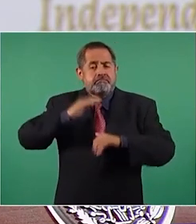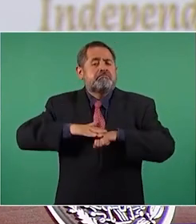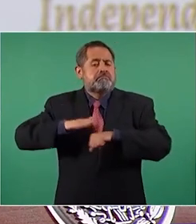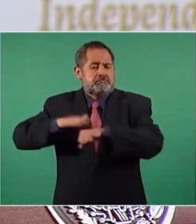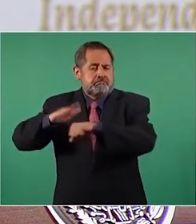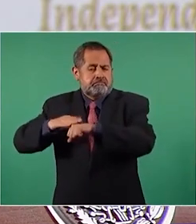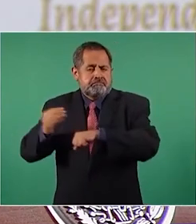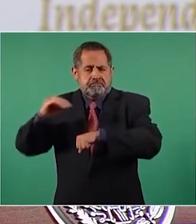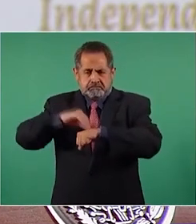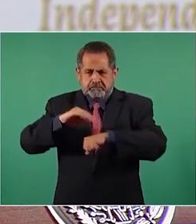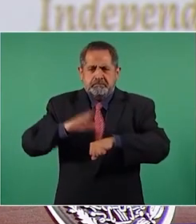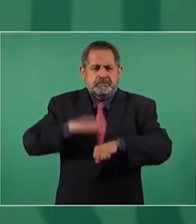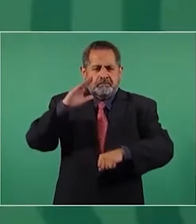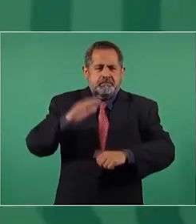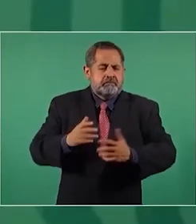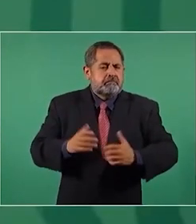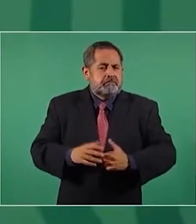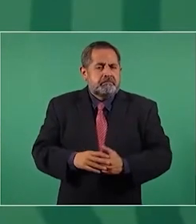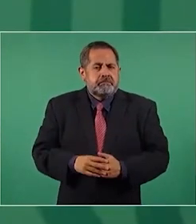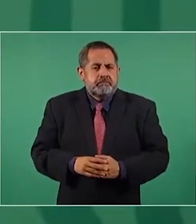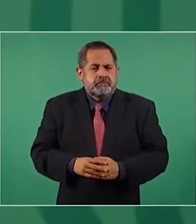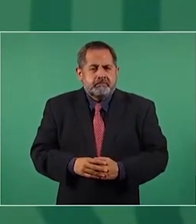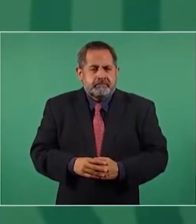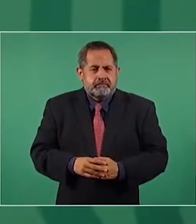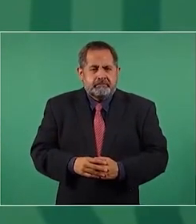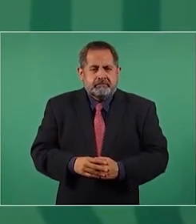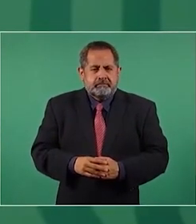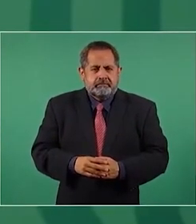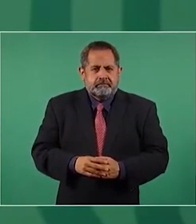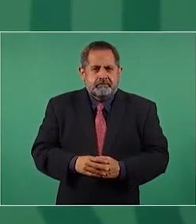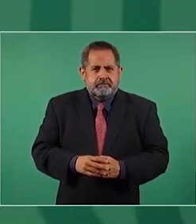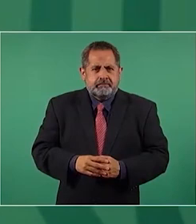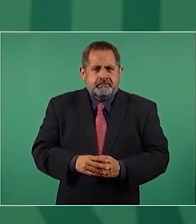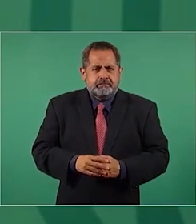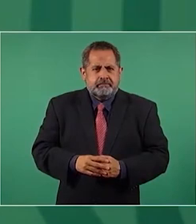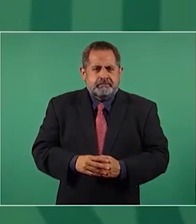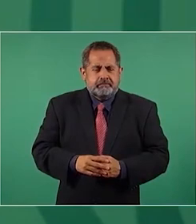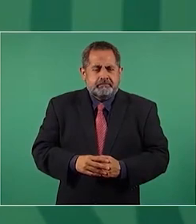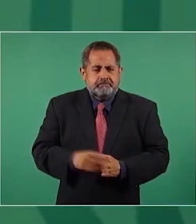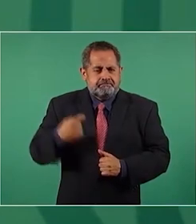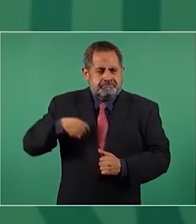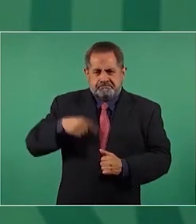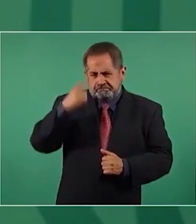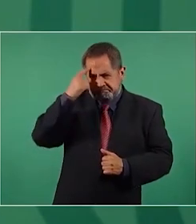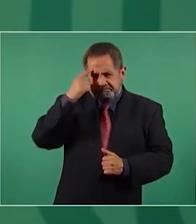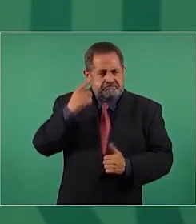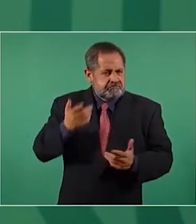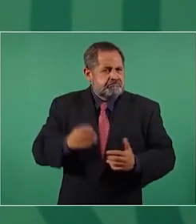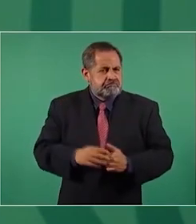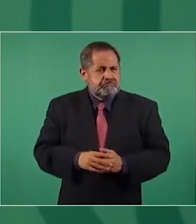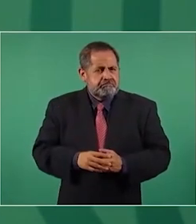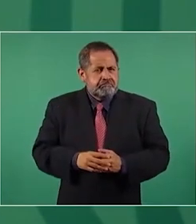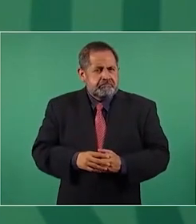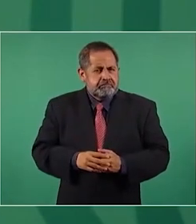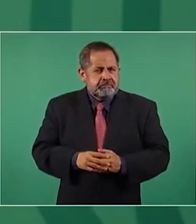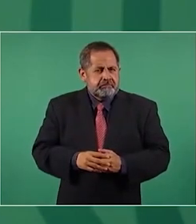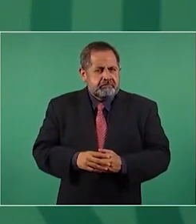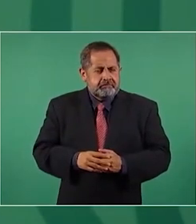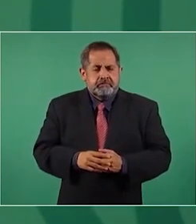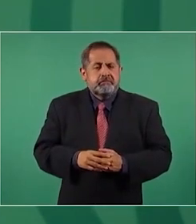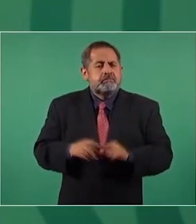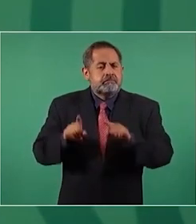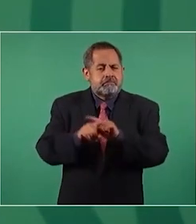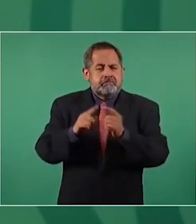considerando mantener los